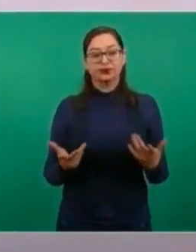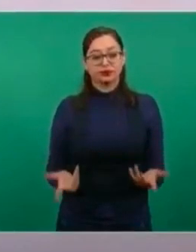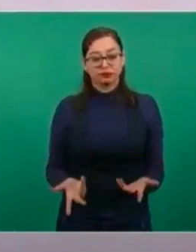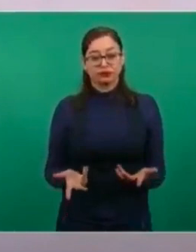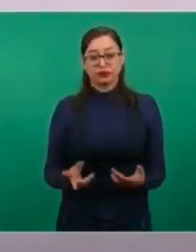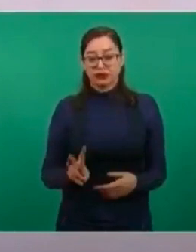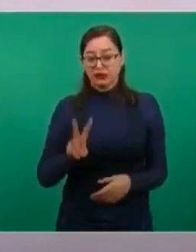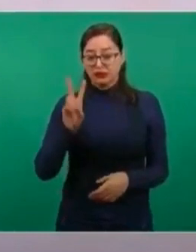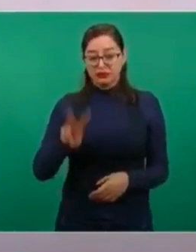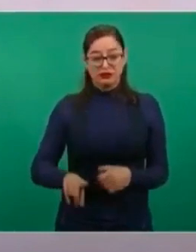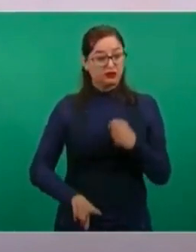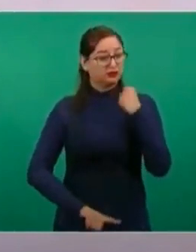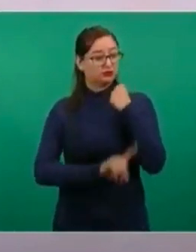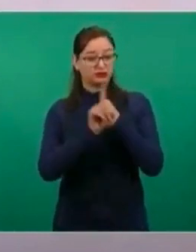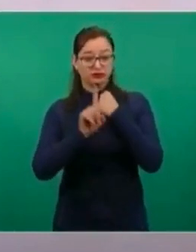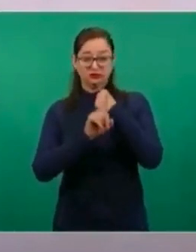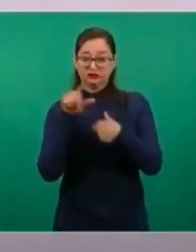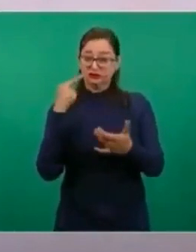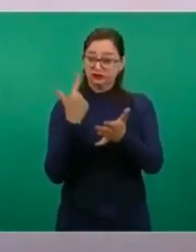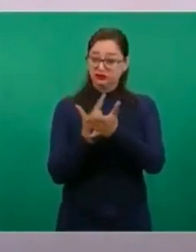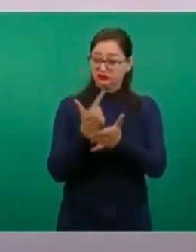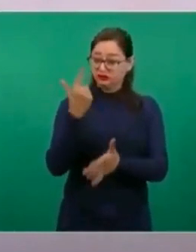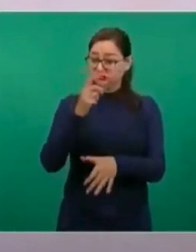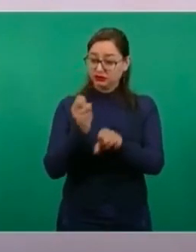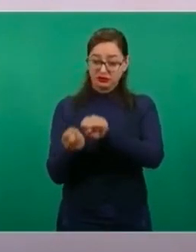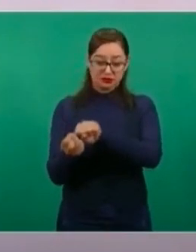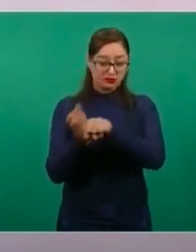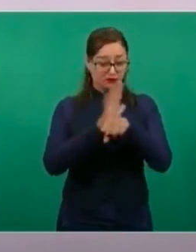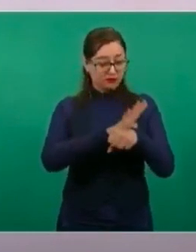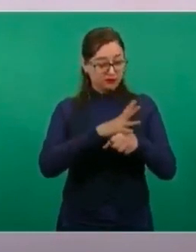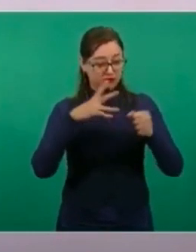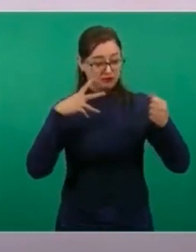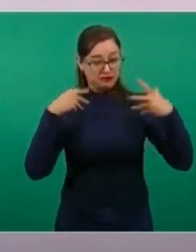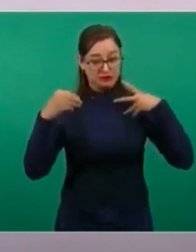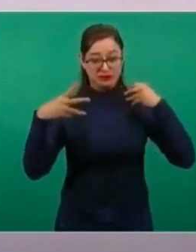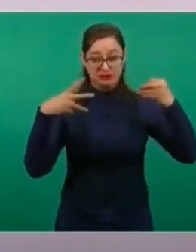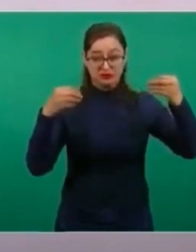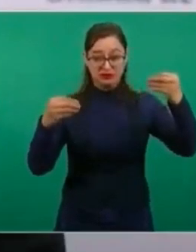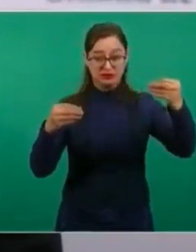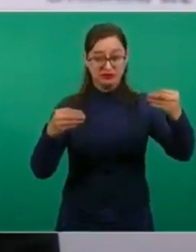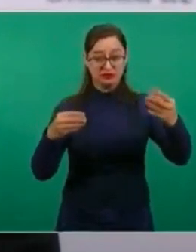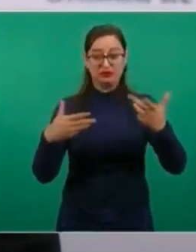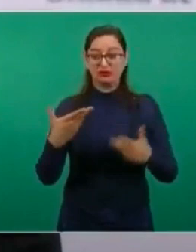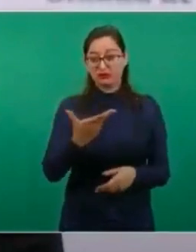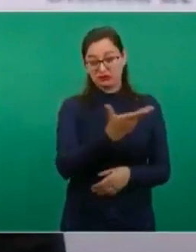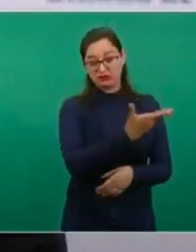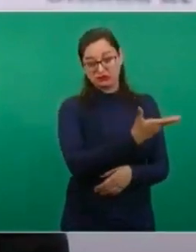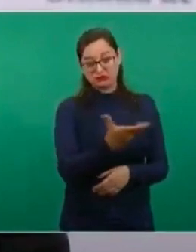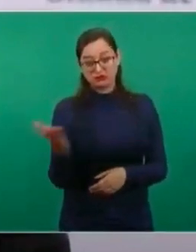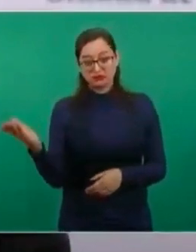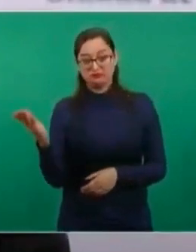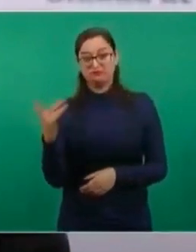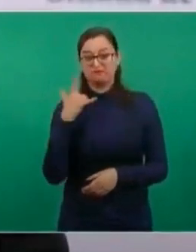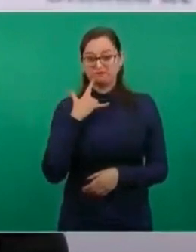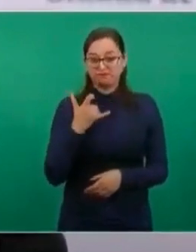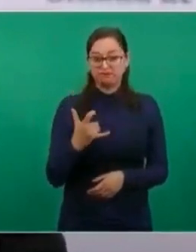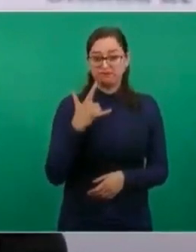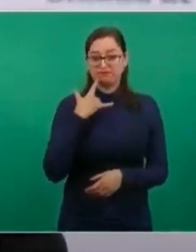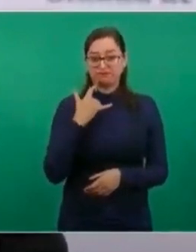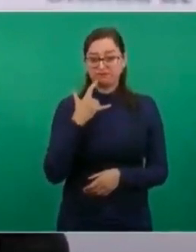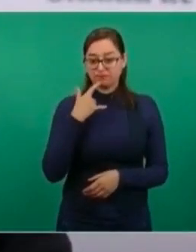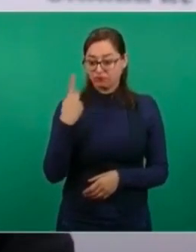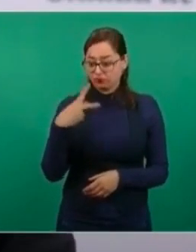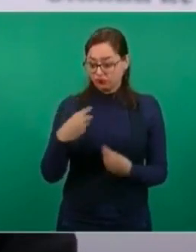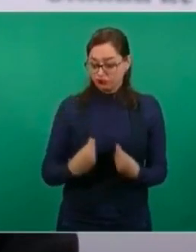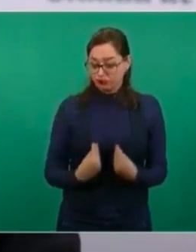tragedia, se dedicaron a salvar